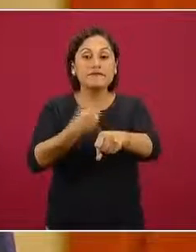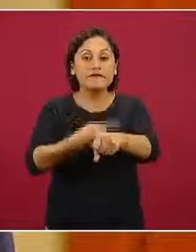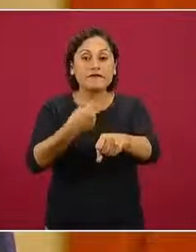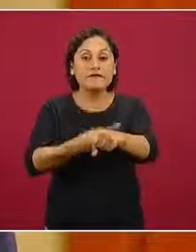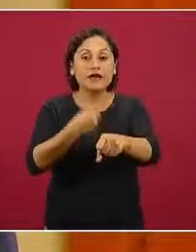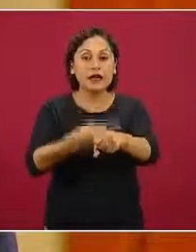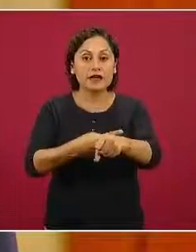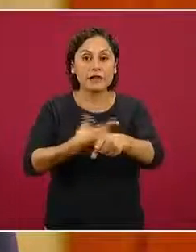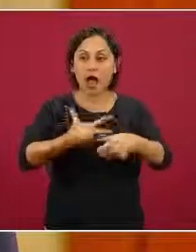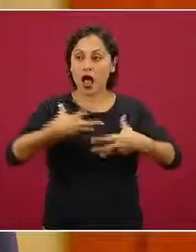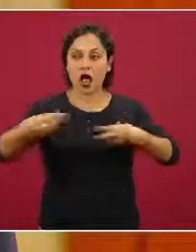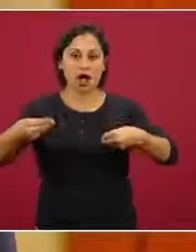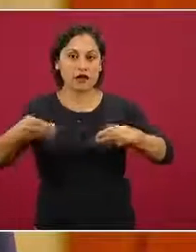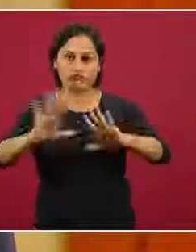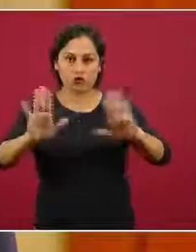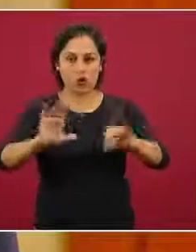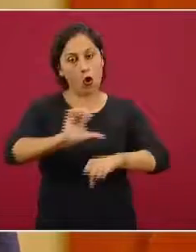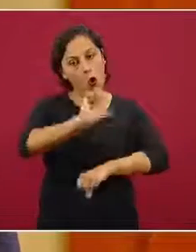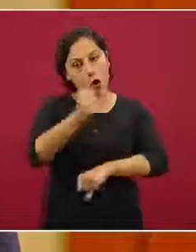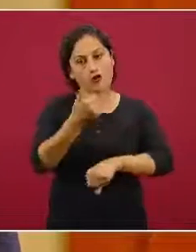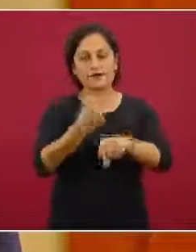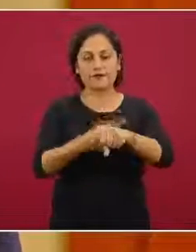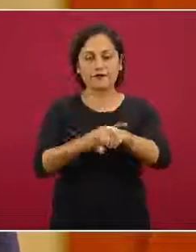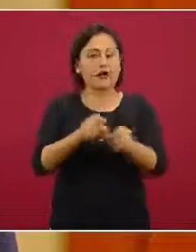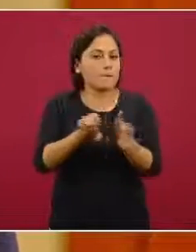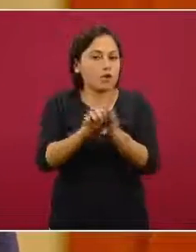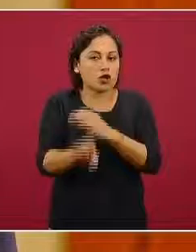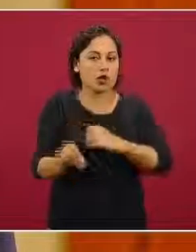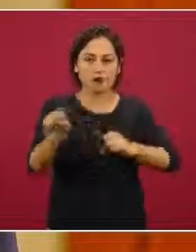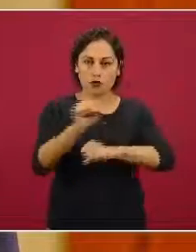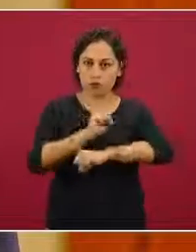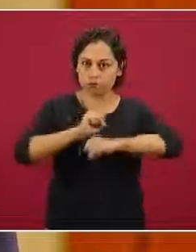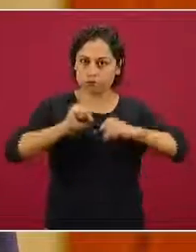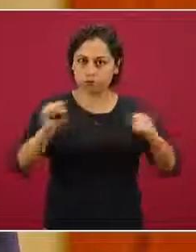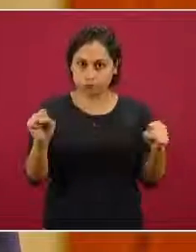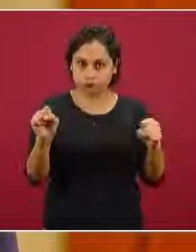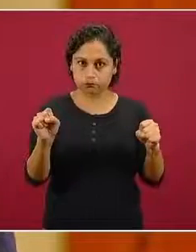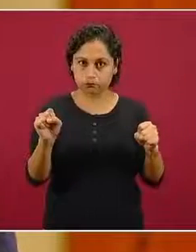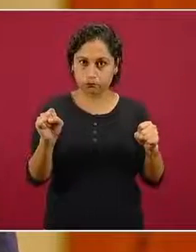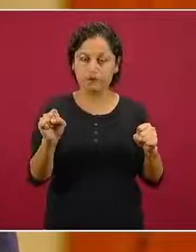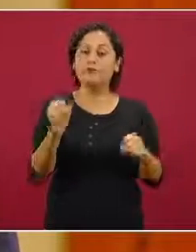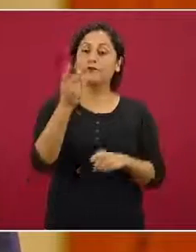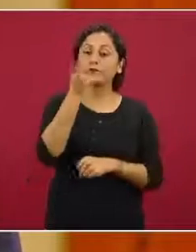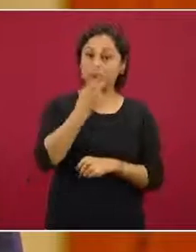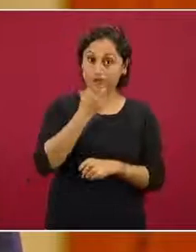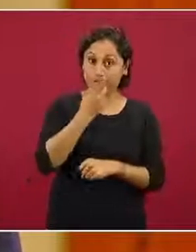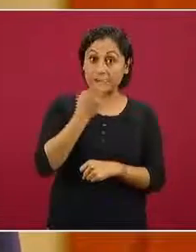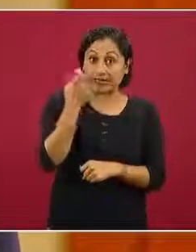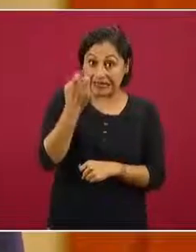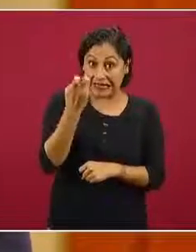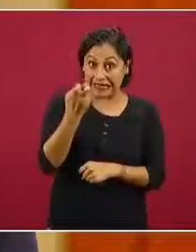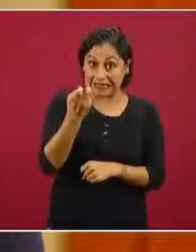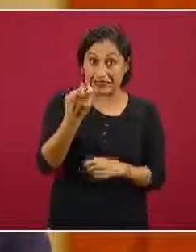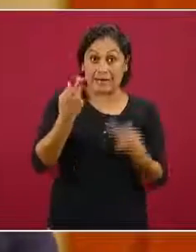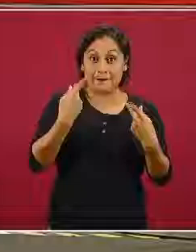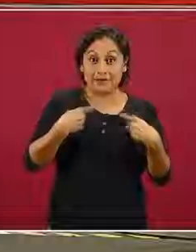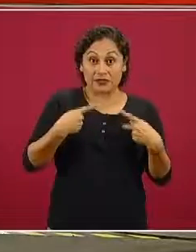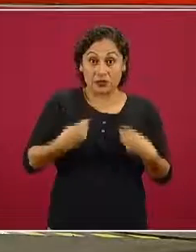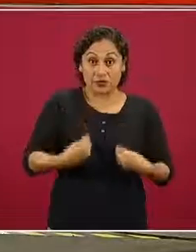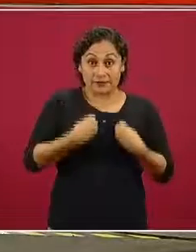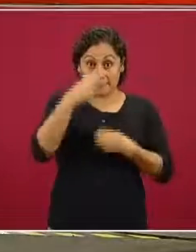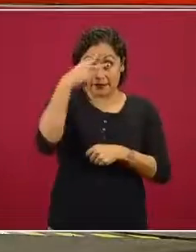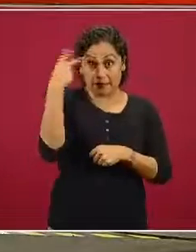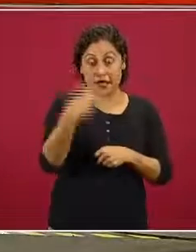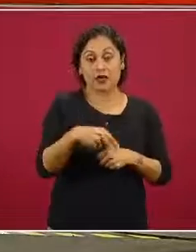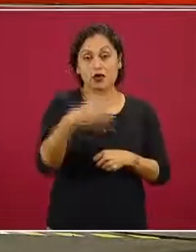no transmisibles las más relevantes la obesidad y la diabetes entonces por eso es imprescindible